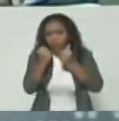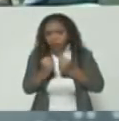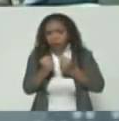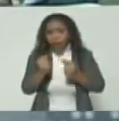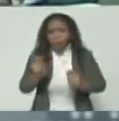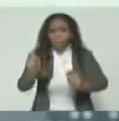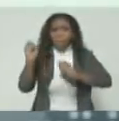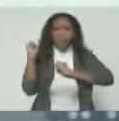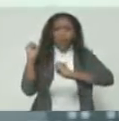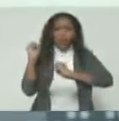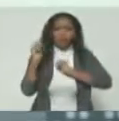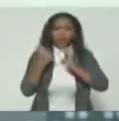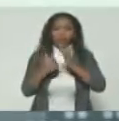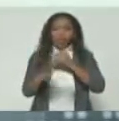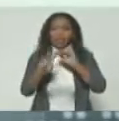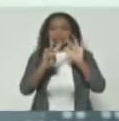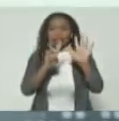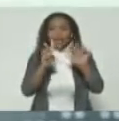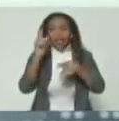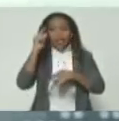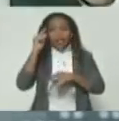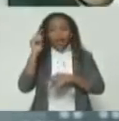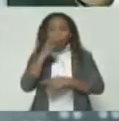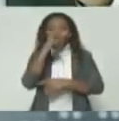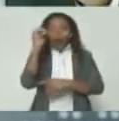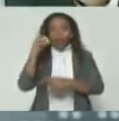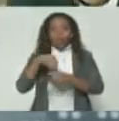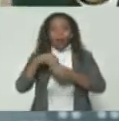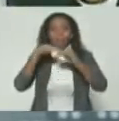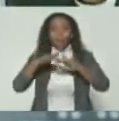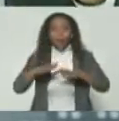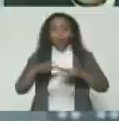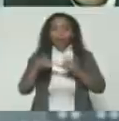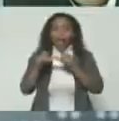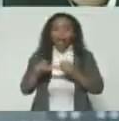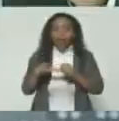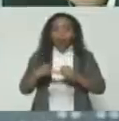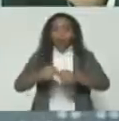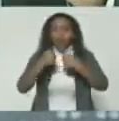Entonces, cuando vamos a los siete días de cuarentena, quedó muy fuerte.